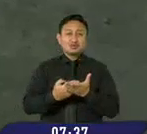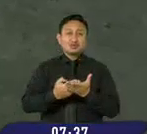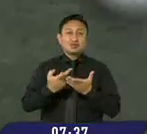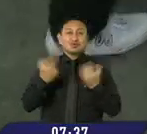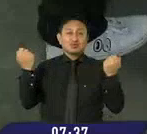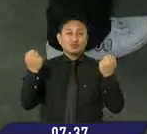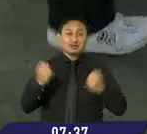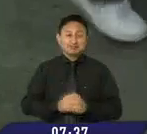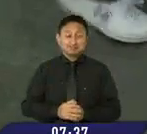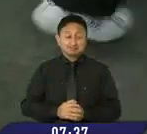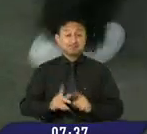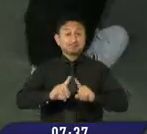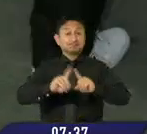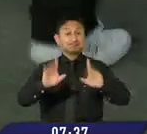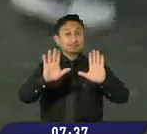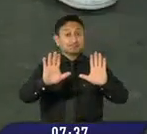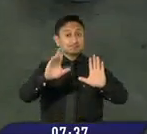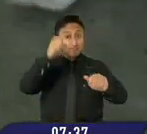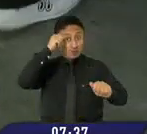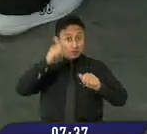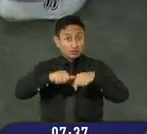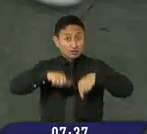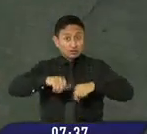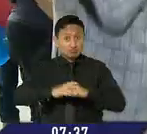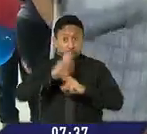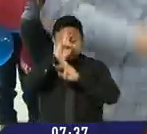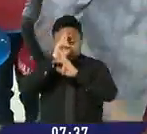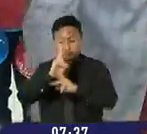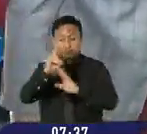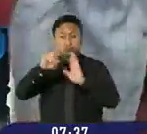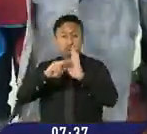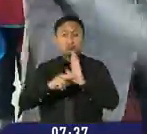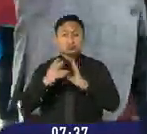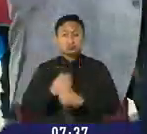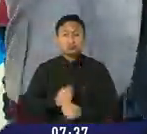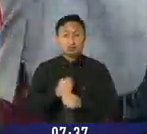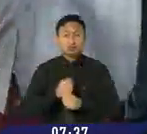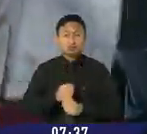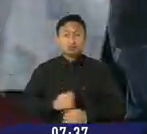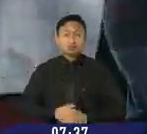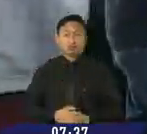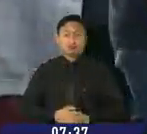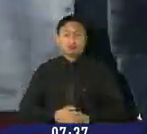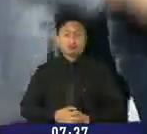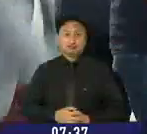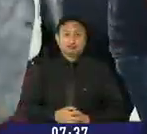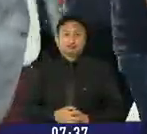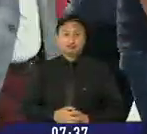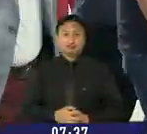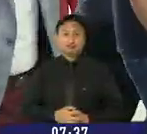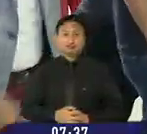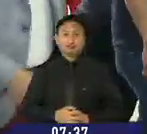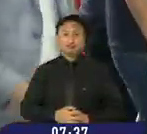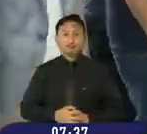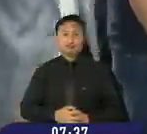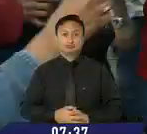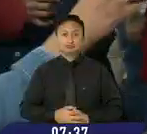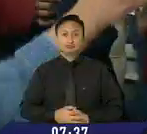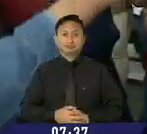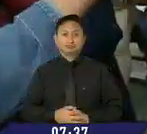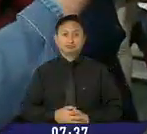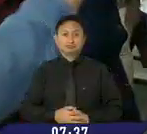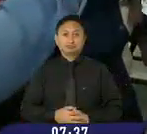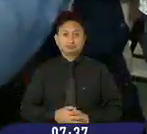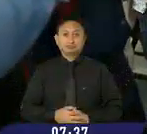preparados. Eso sí, recuerde siempre respetar las medidas de bioseguridad. Con imágenes de Jorge Albuja,